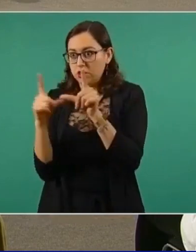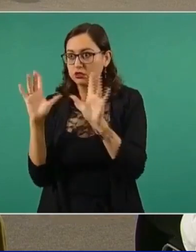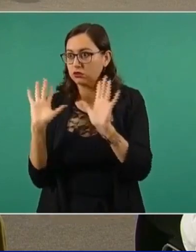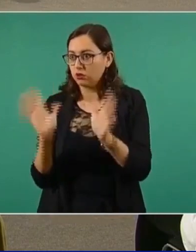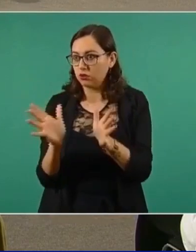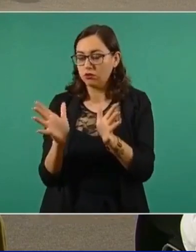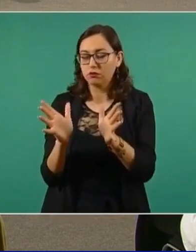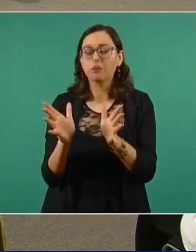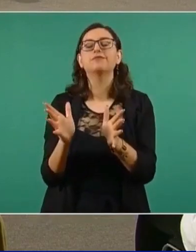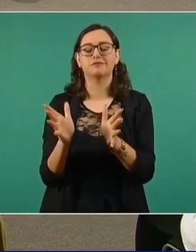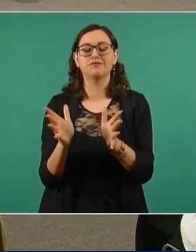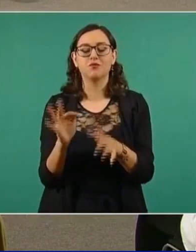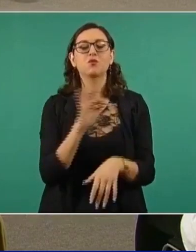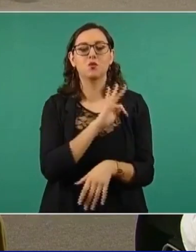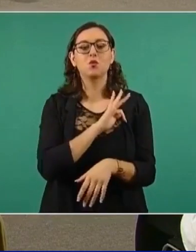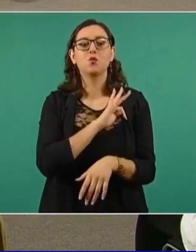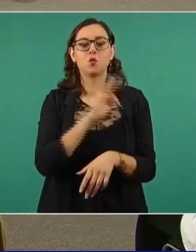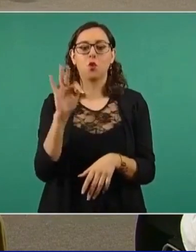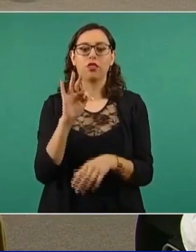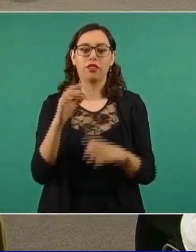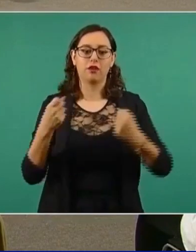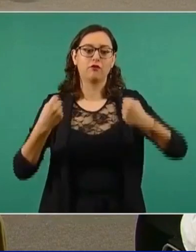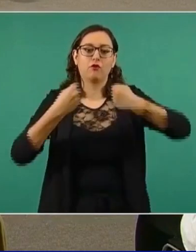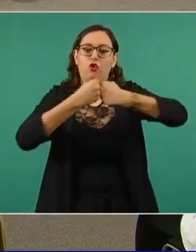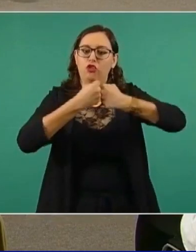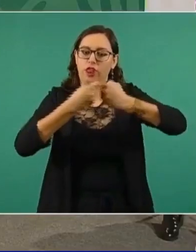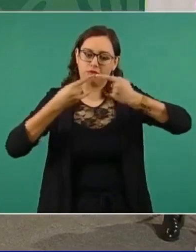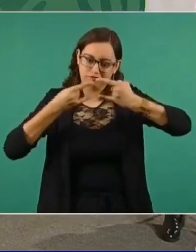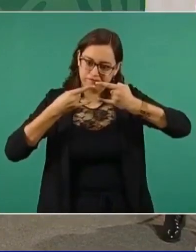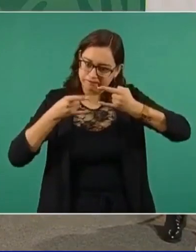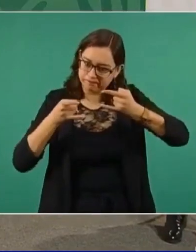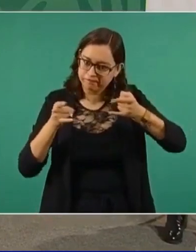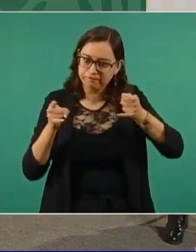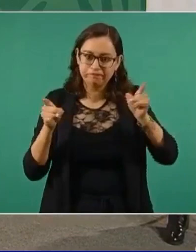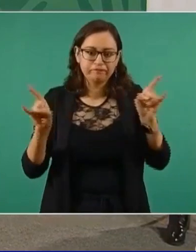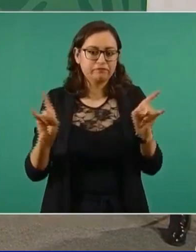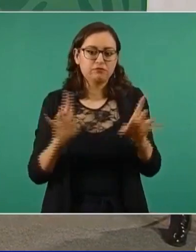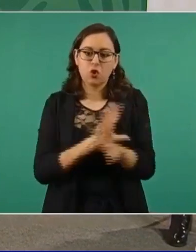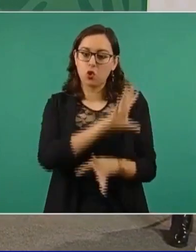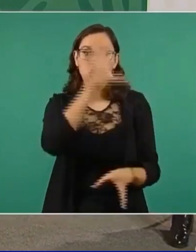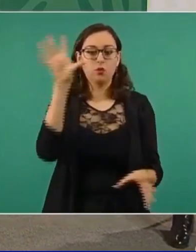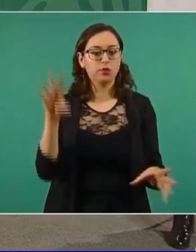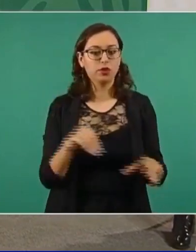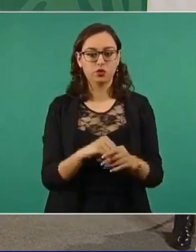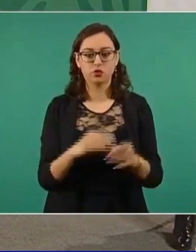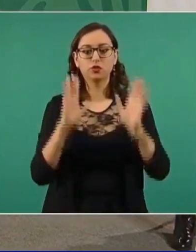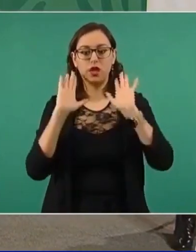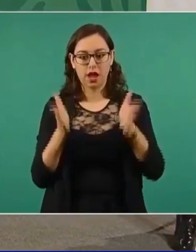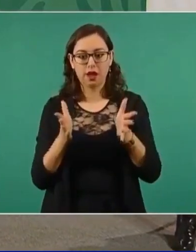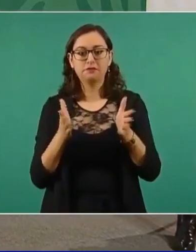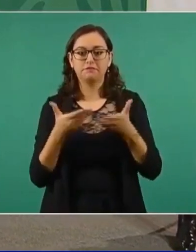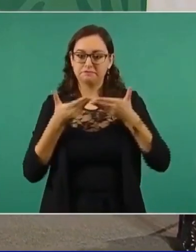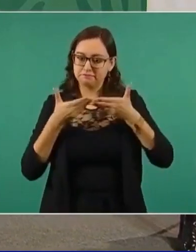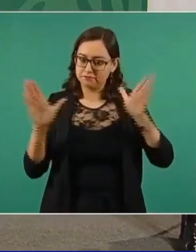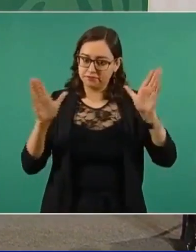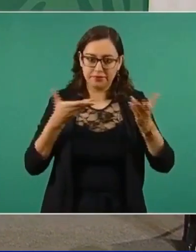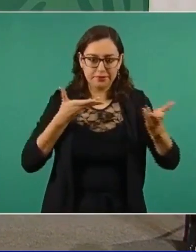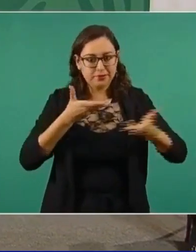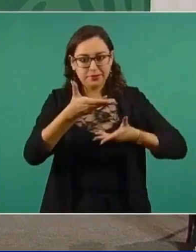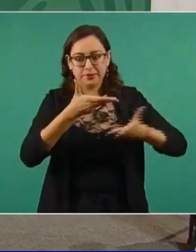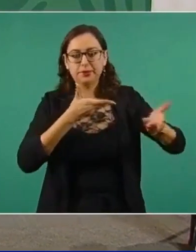para la reapertura completa de la frontera. Ese es el